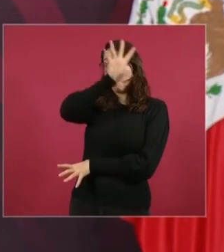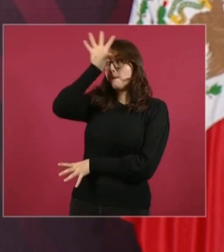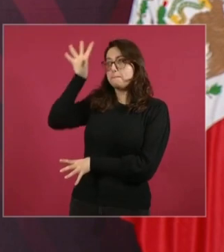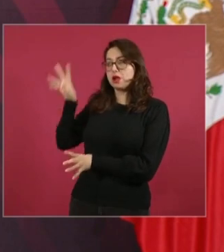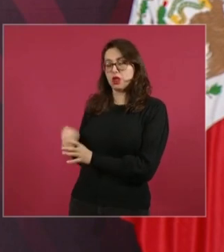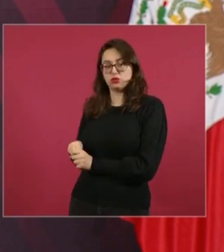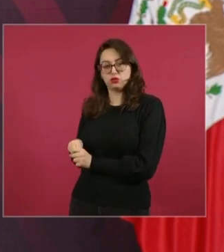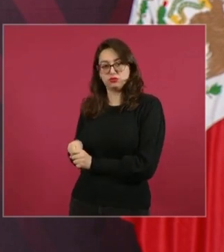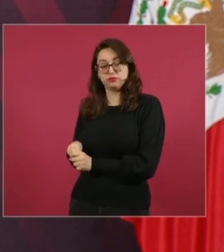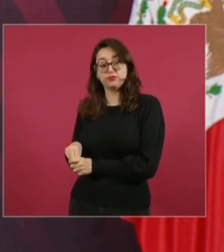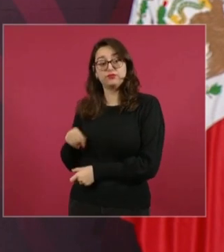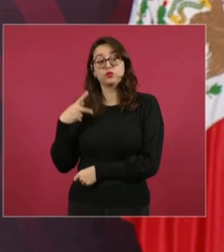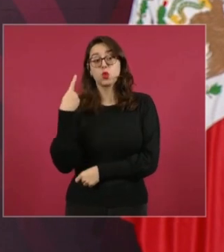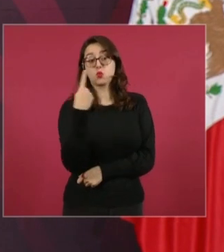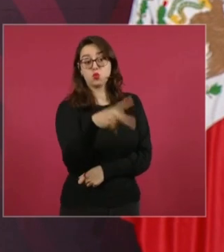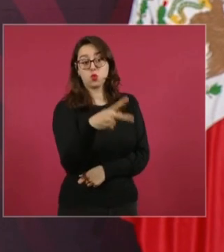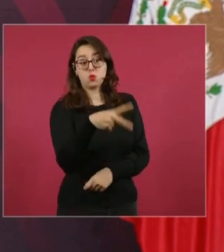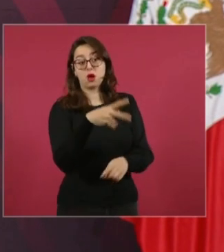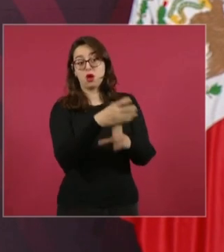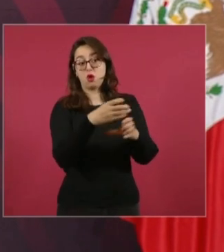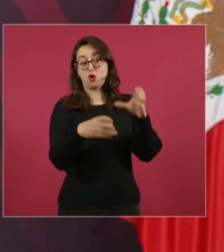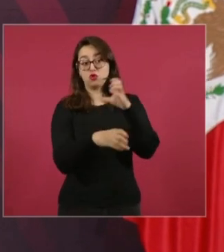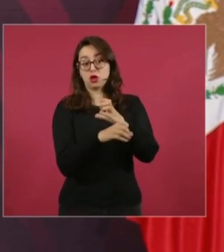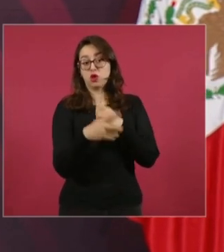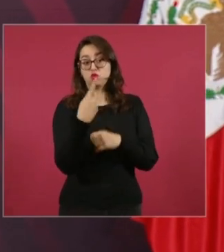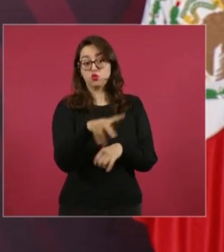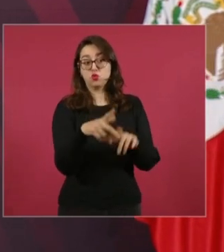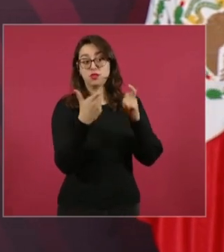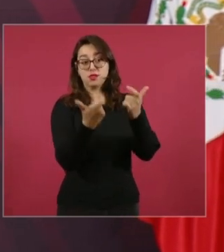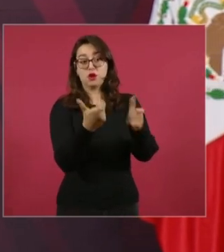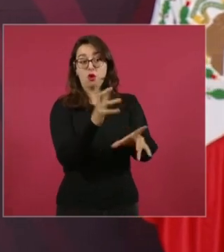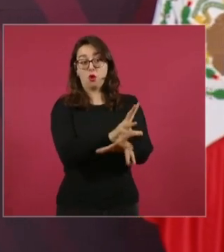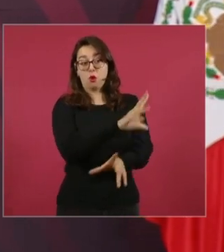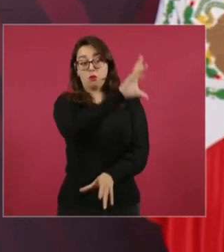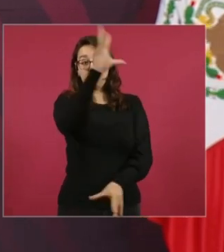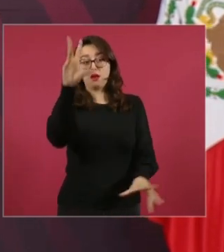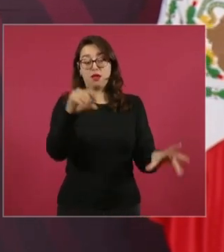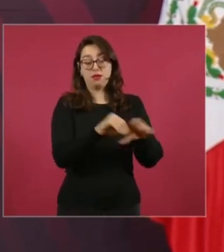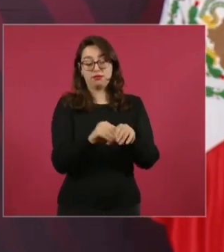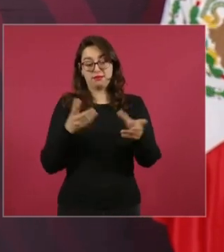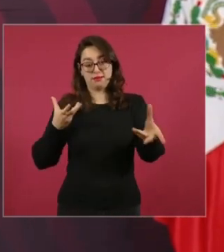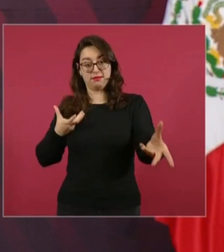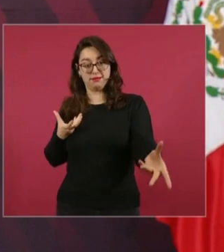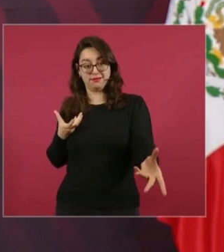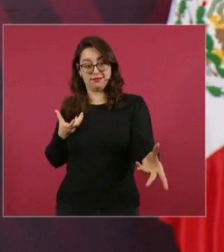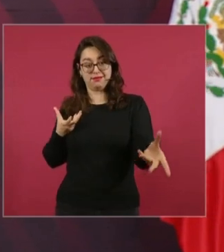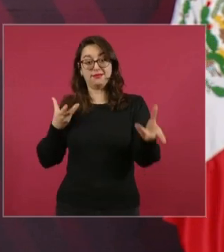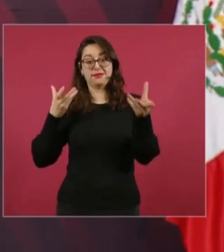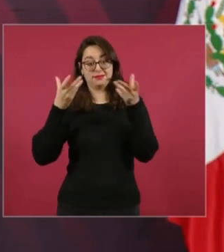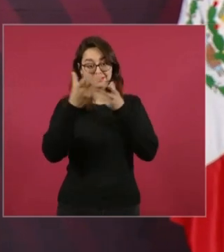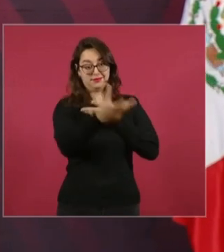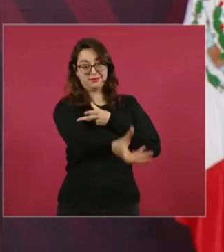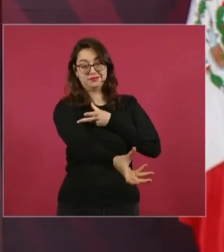que intercambiemos bienes, todo lo que él tiene y su familia,